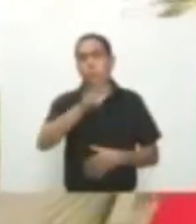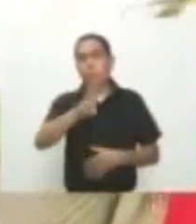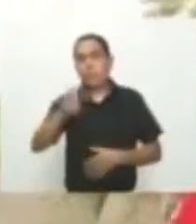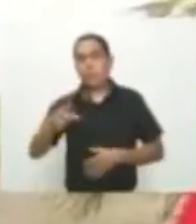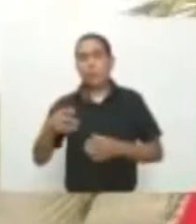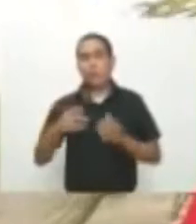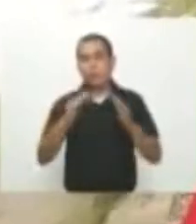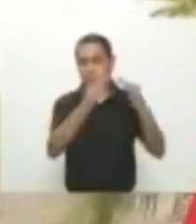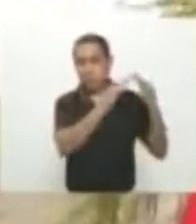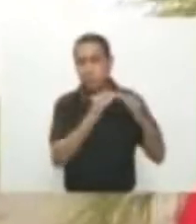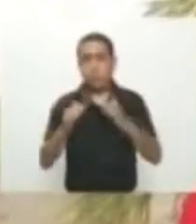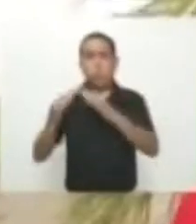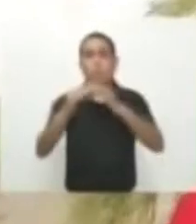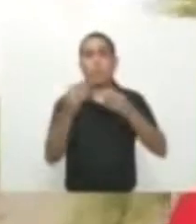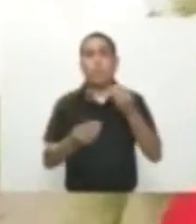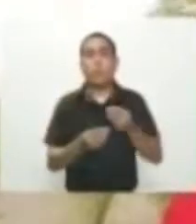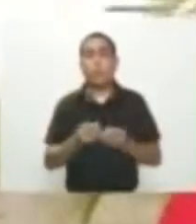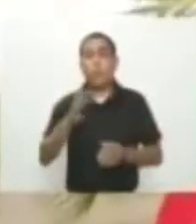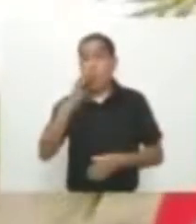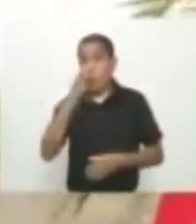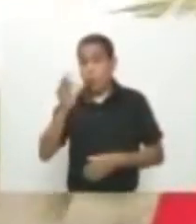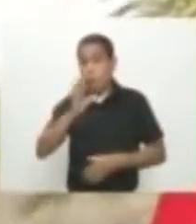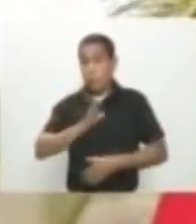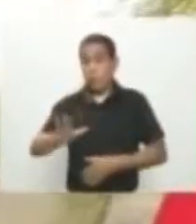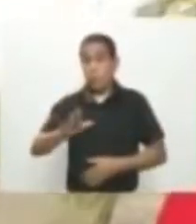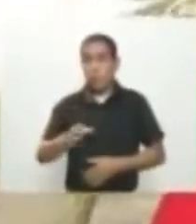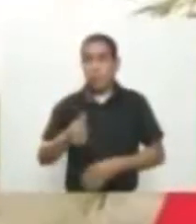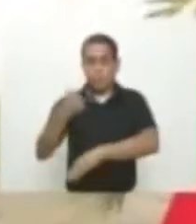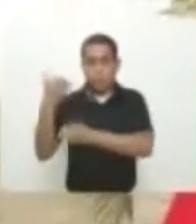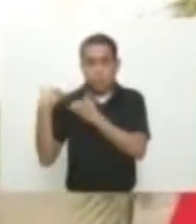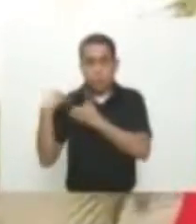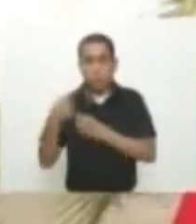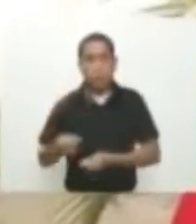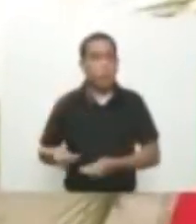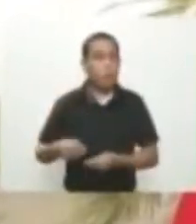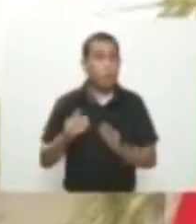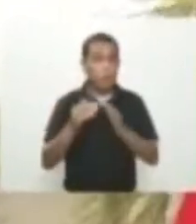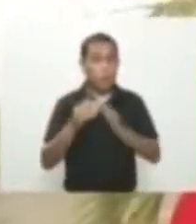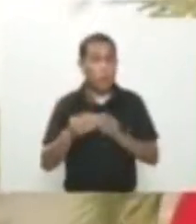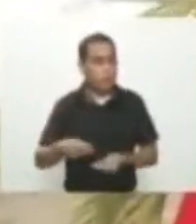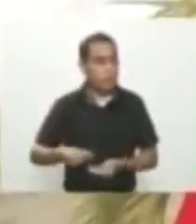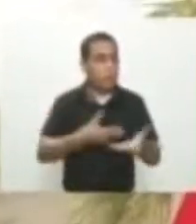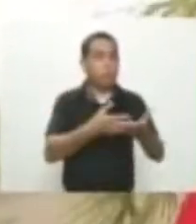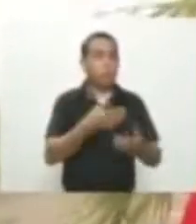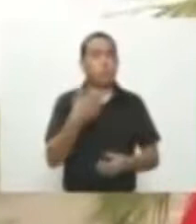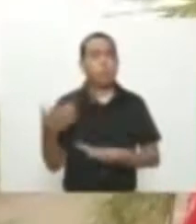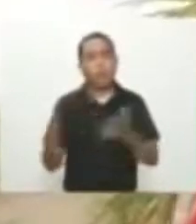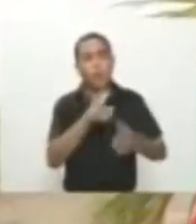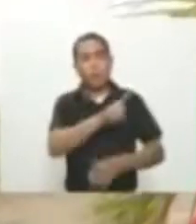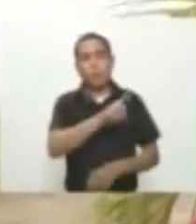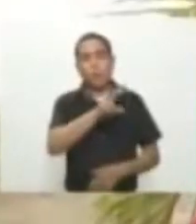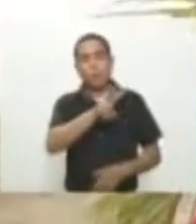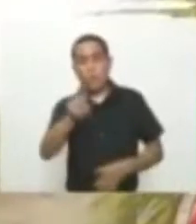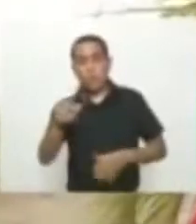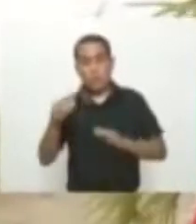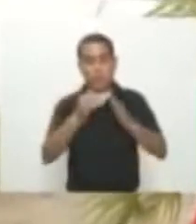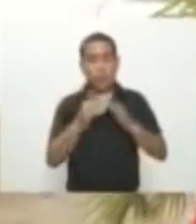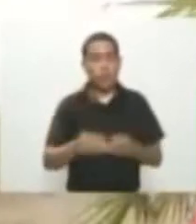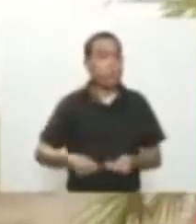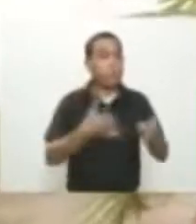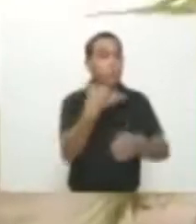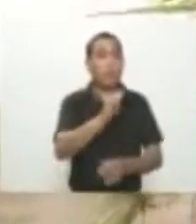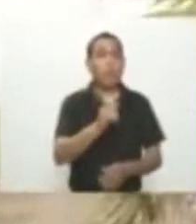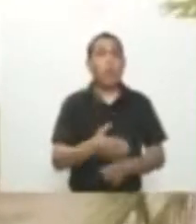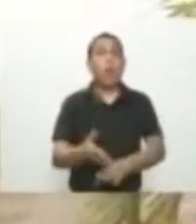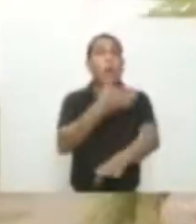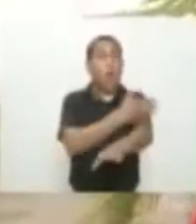el contratista entregaba en ese día 101 viviendas y pues repito, eso es una invitación que ya había